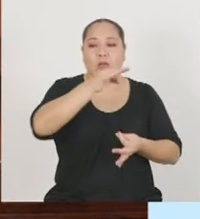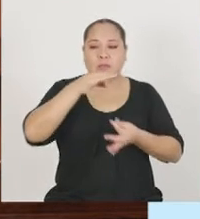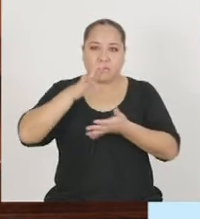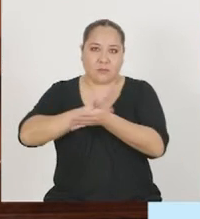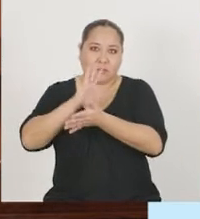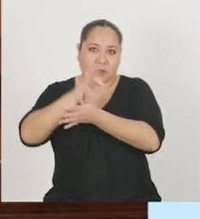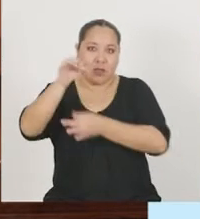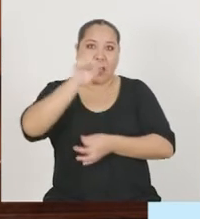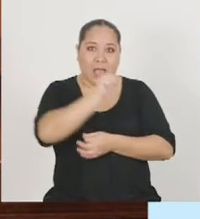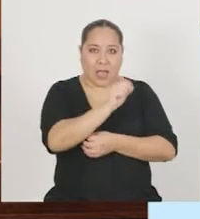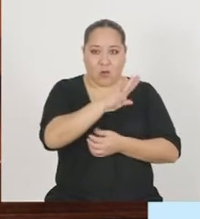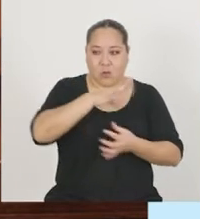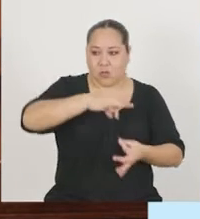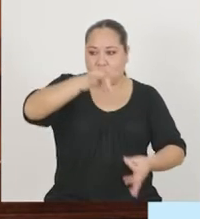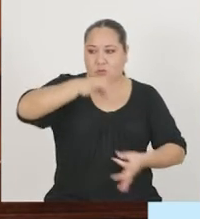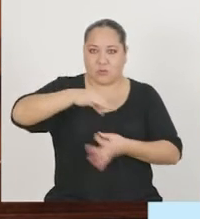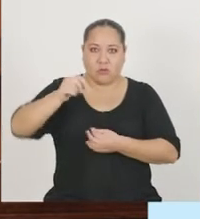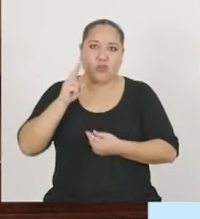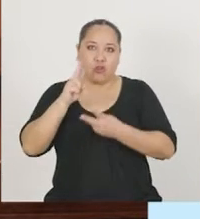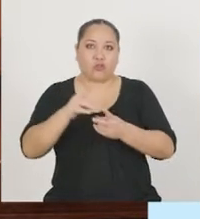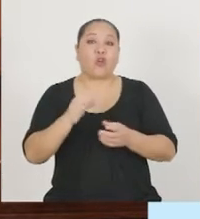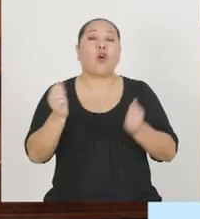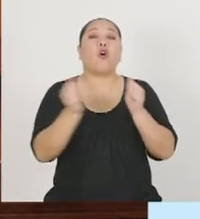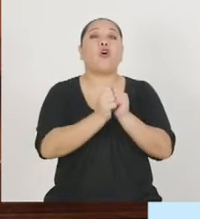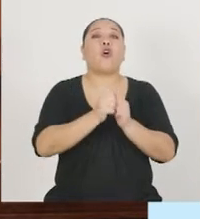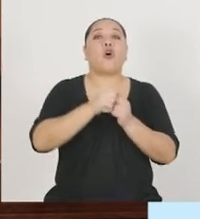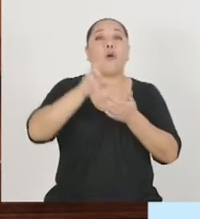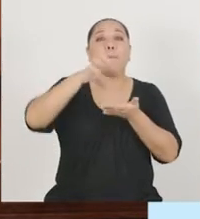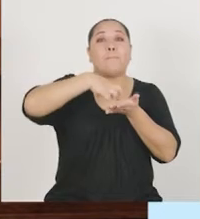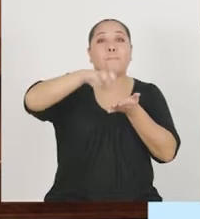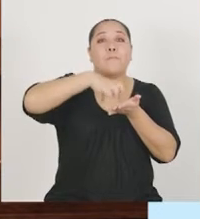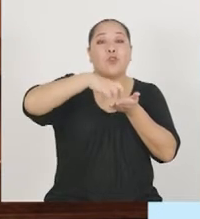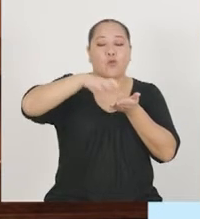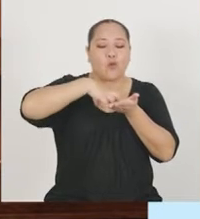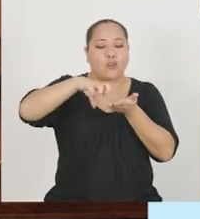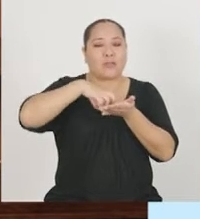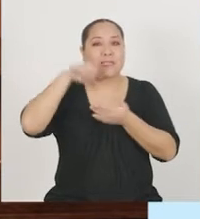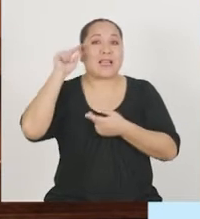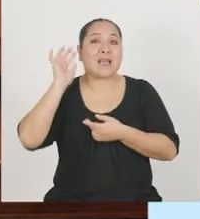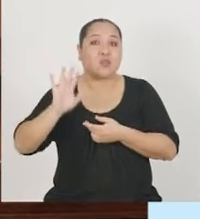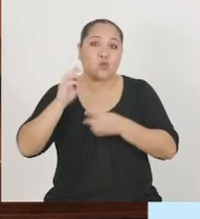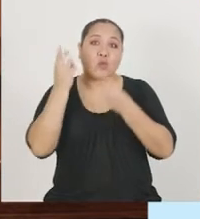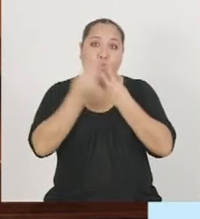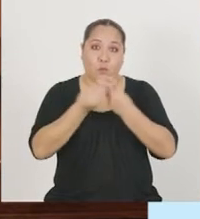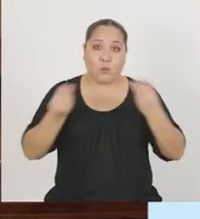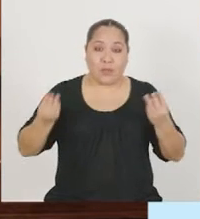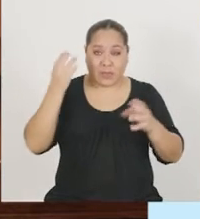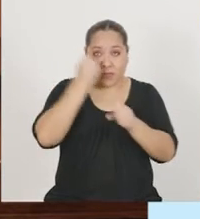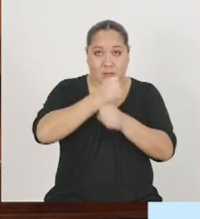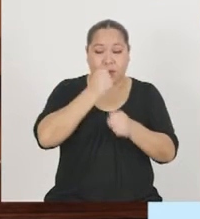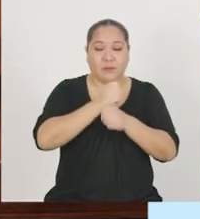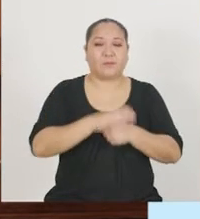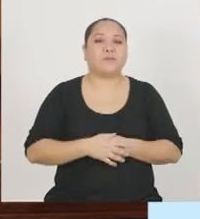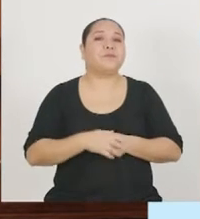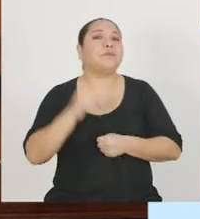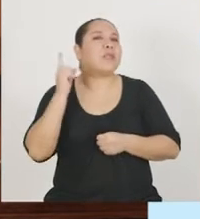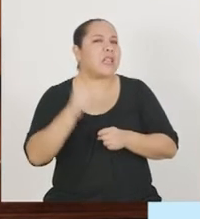A4 a cada participante, junto con plumones. Ese será su material de trabajo.